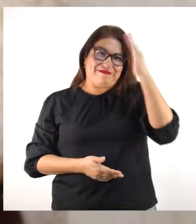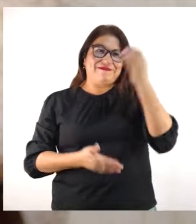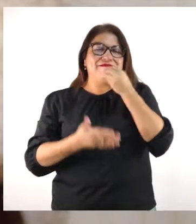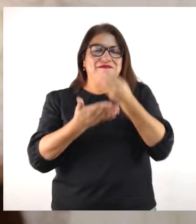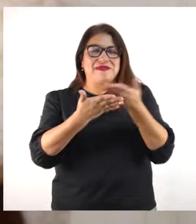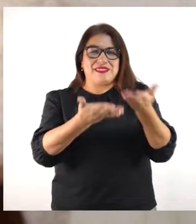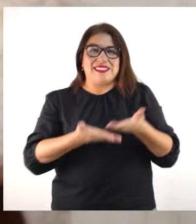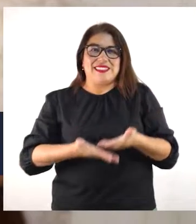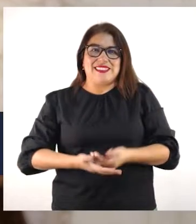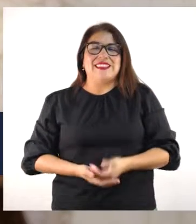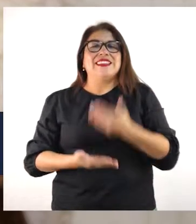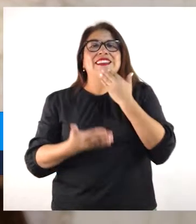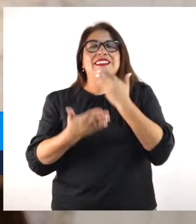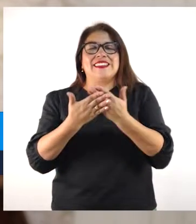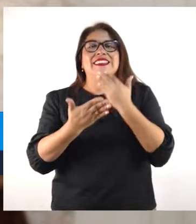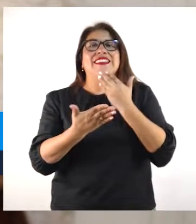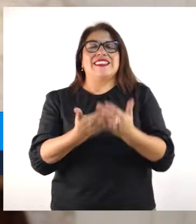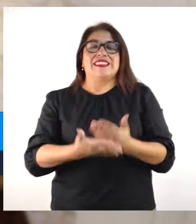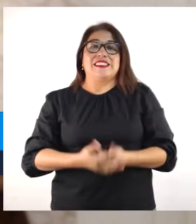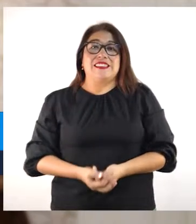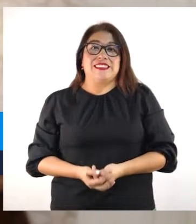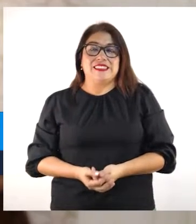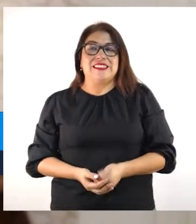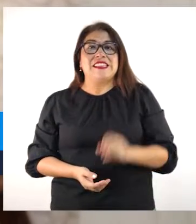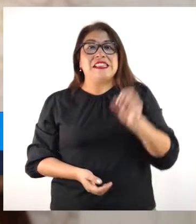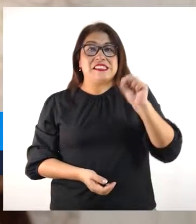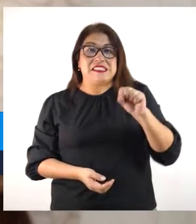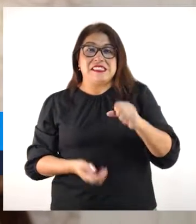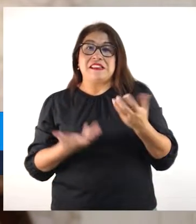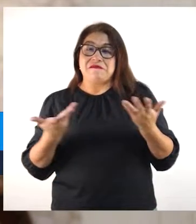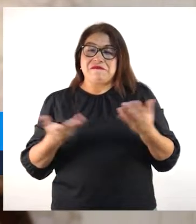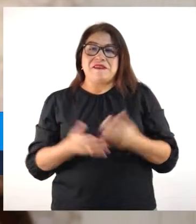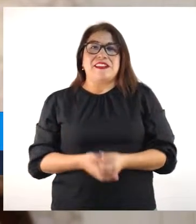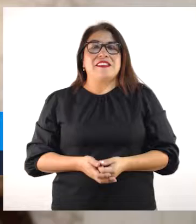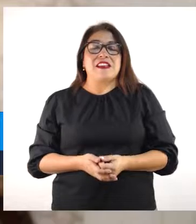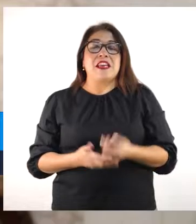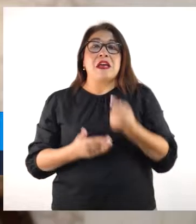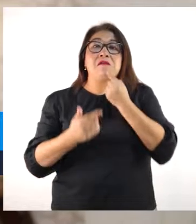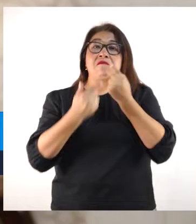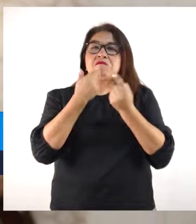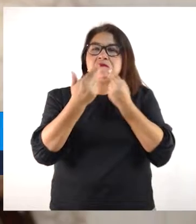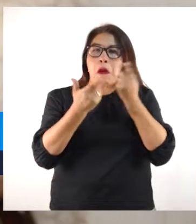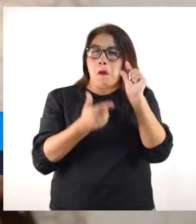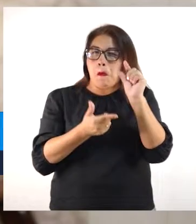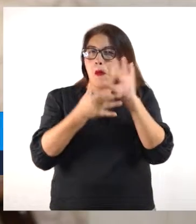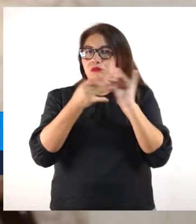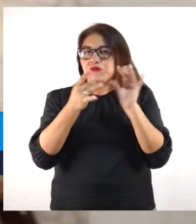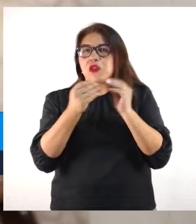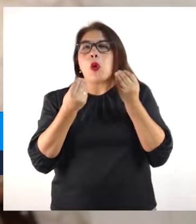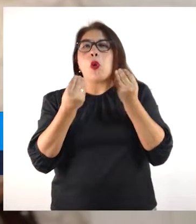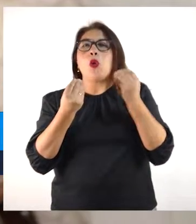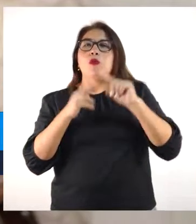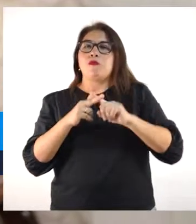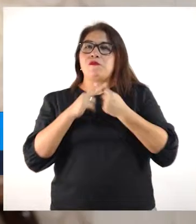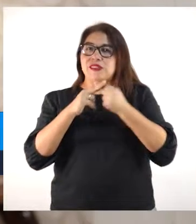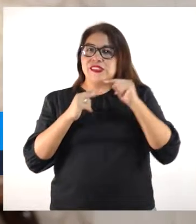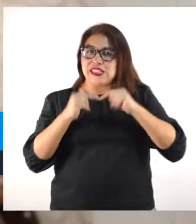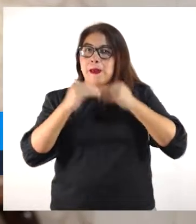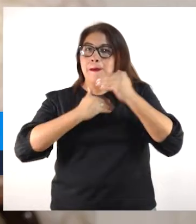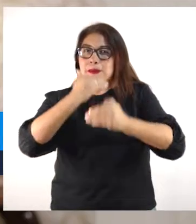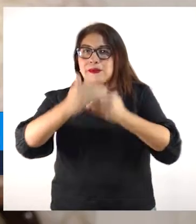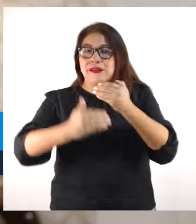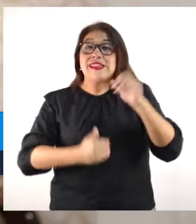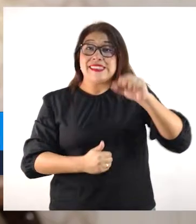Gracias a Inrique, gracias, gracias. Sí, para contarte cómo estamos iniciando este proceso. Como bien dices,